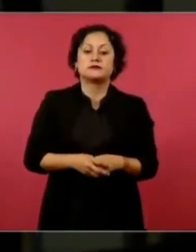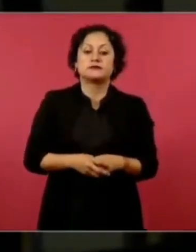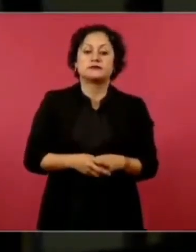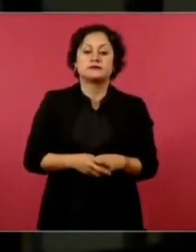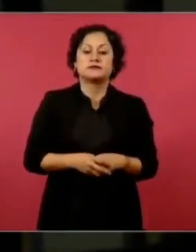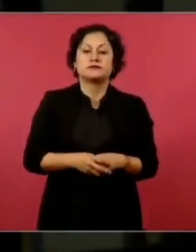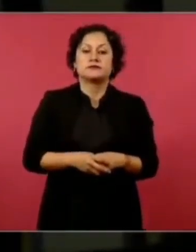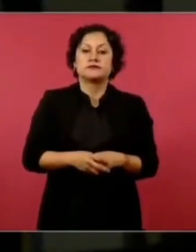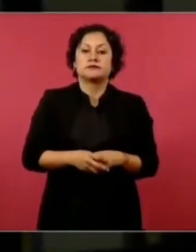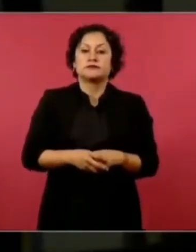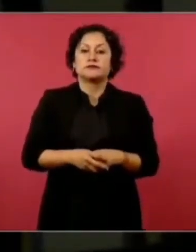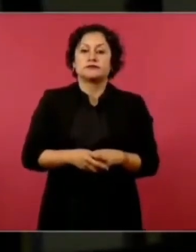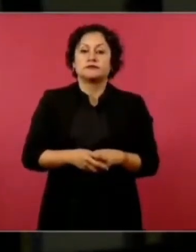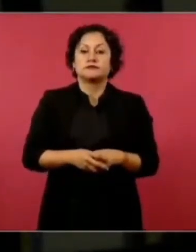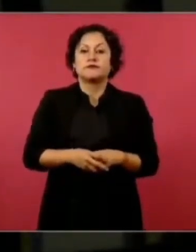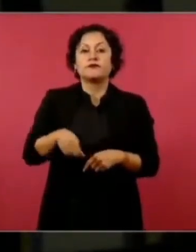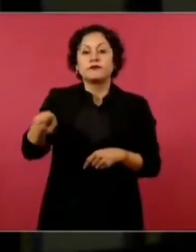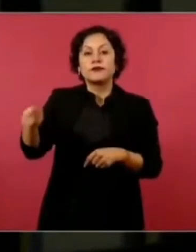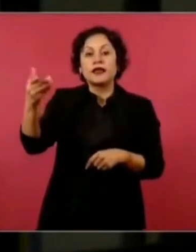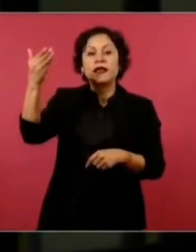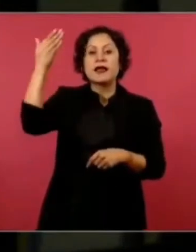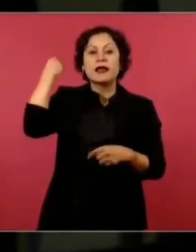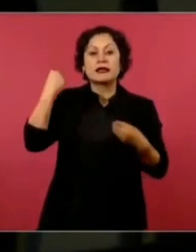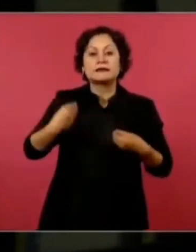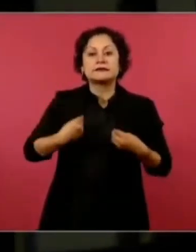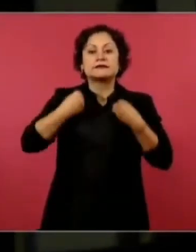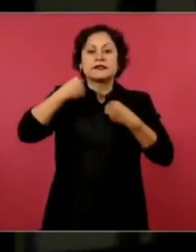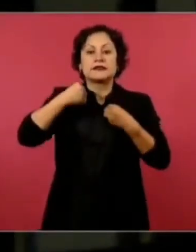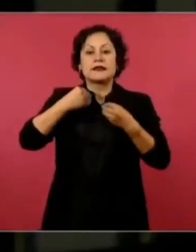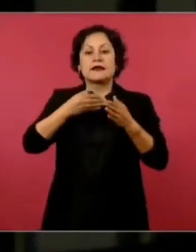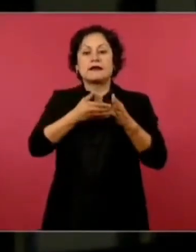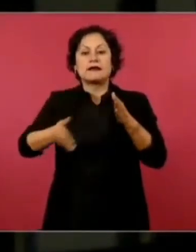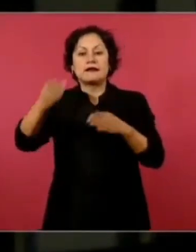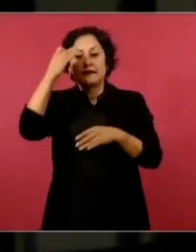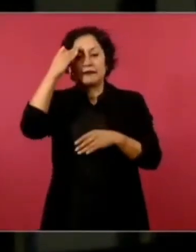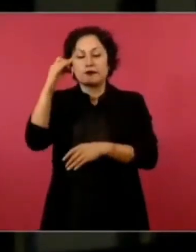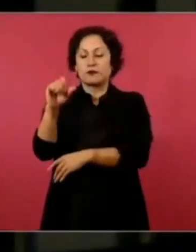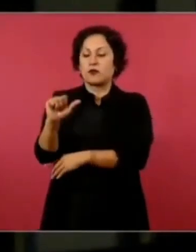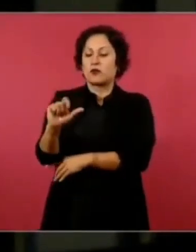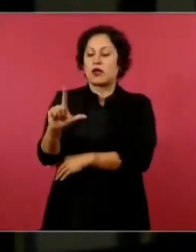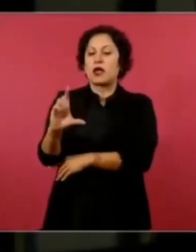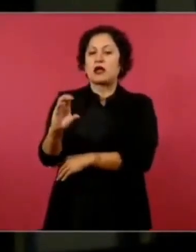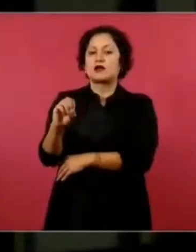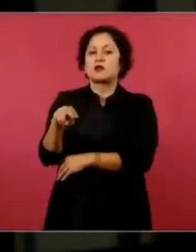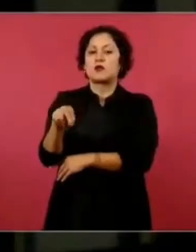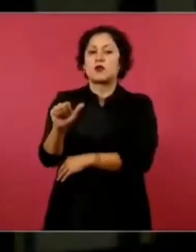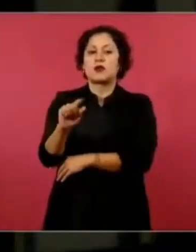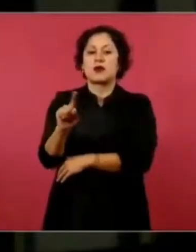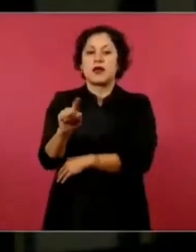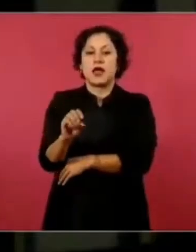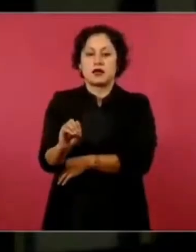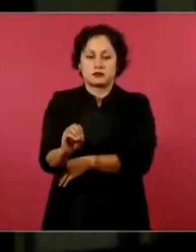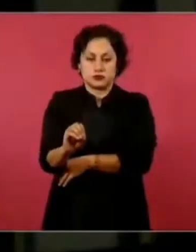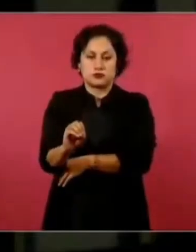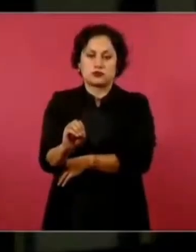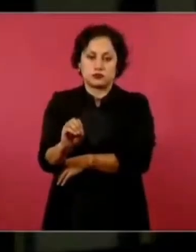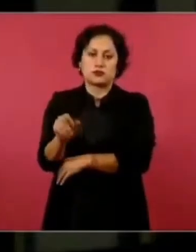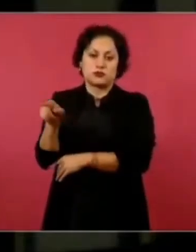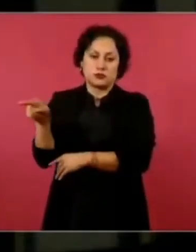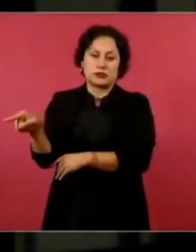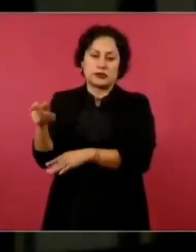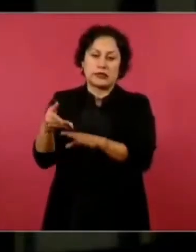el halconazo. Él fue de los que reveló precisamente el momento de esta brutal